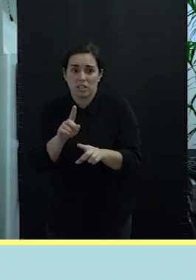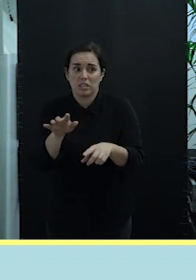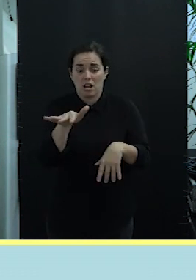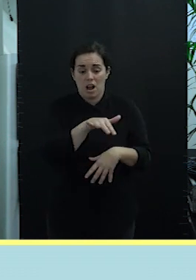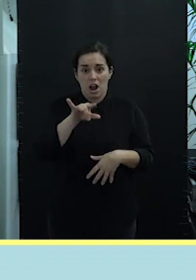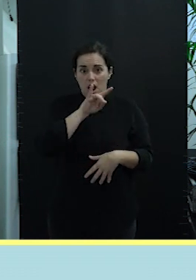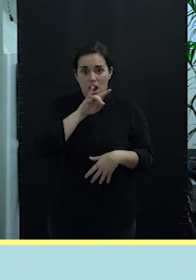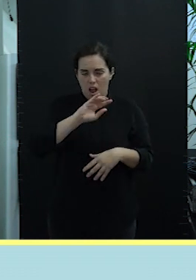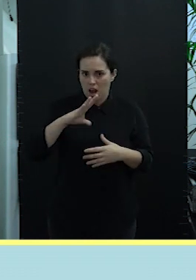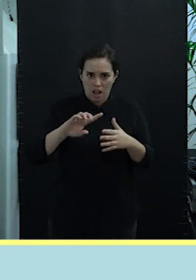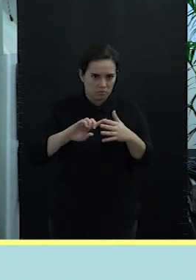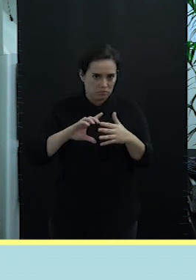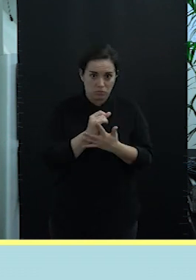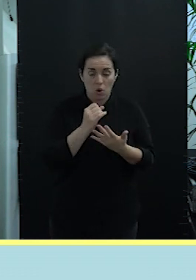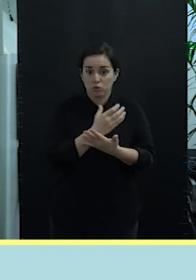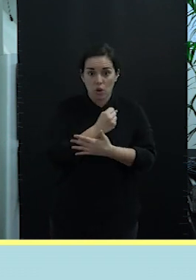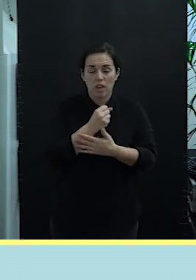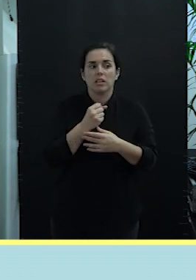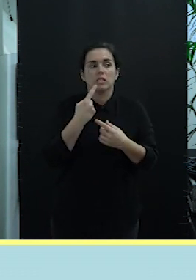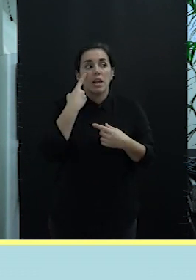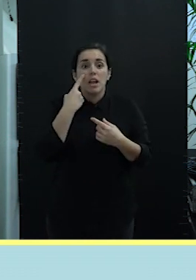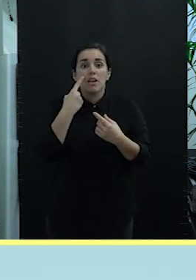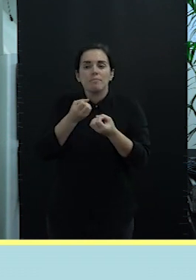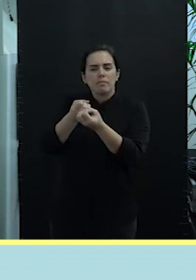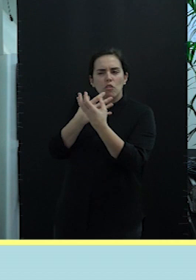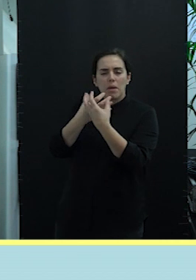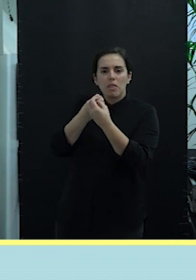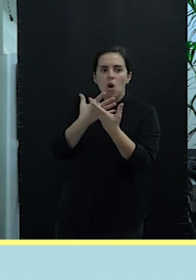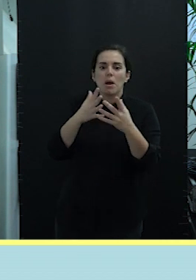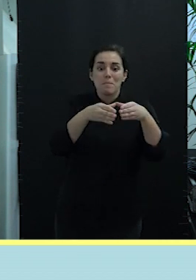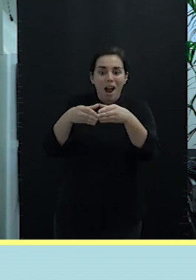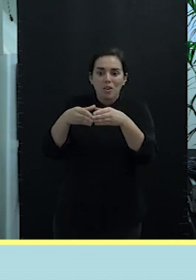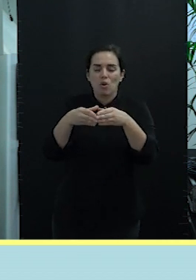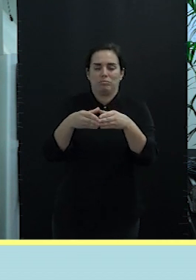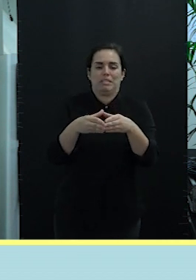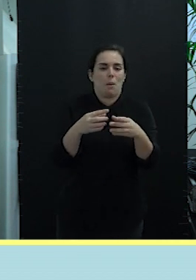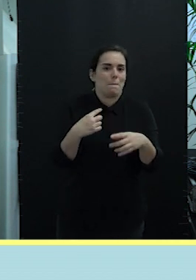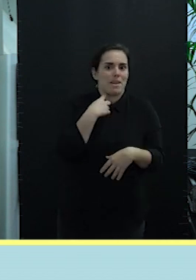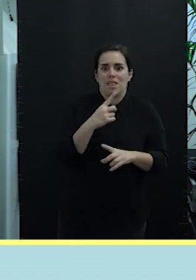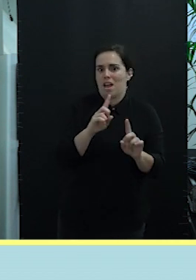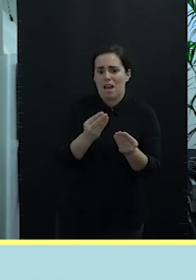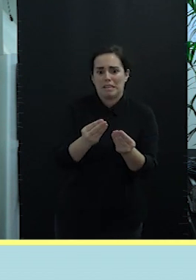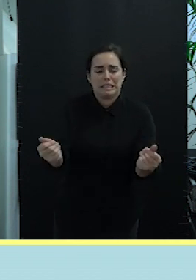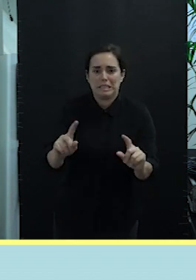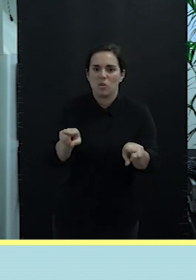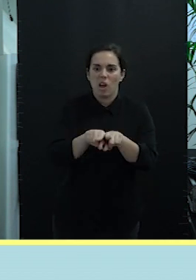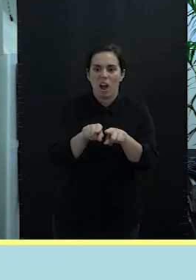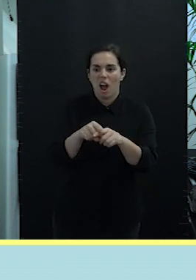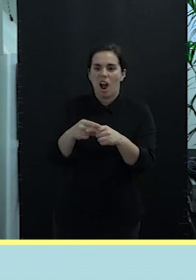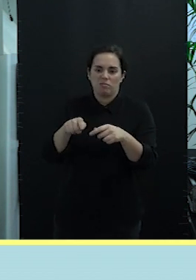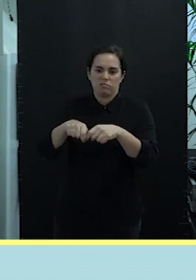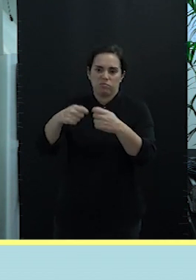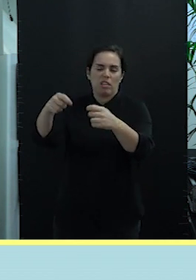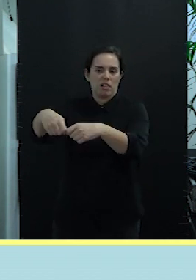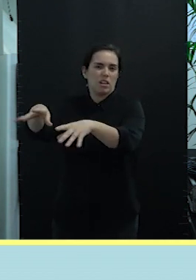la información de que esas embarcaciones no se nos pierdan que esas barquillas no acaben en un desguace como pasó